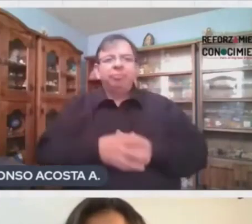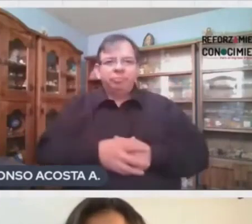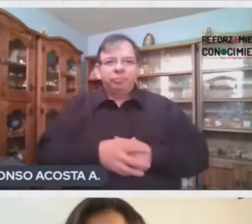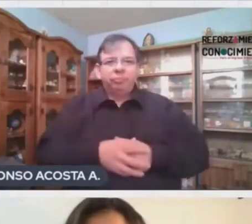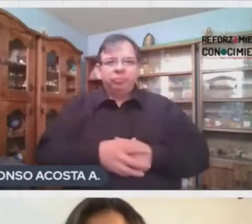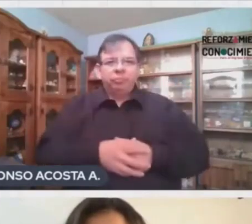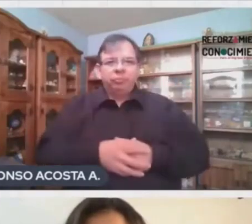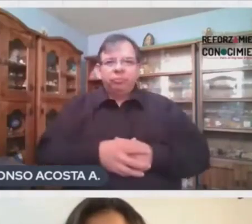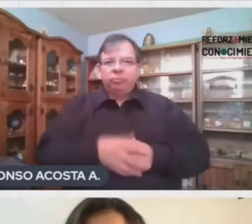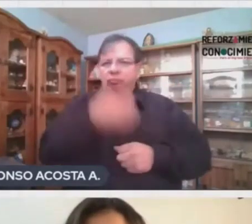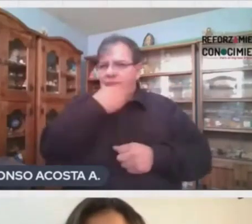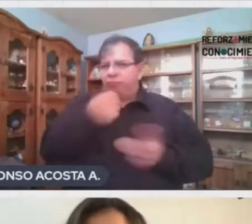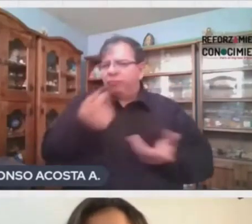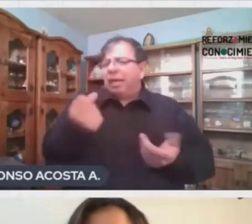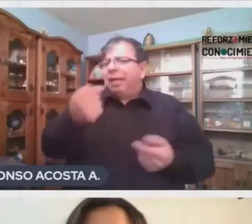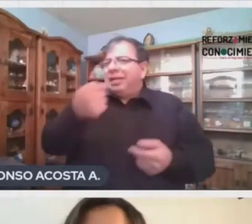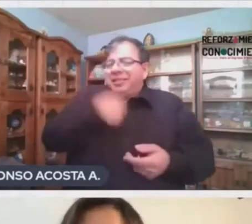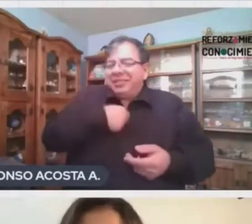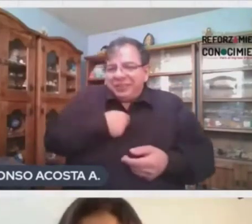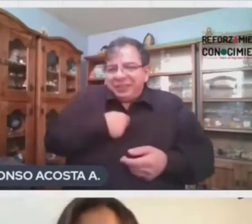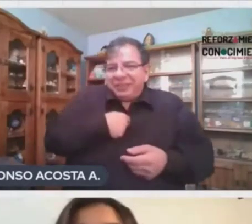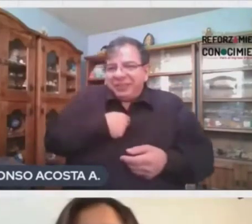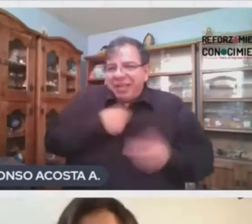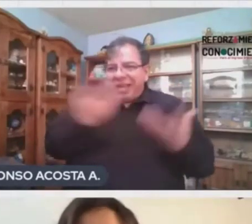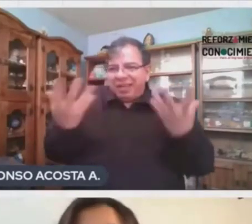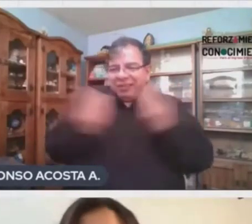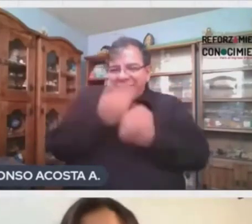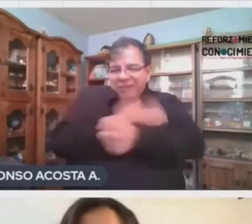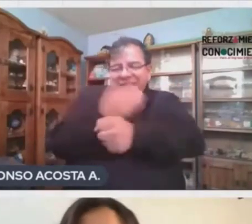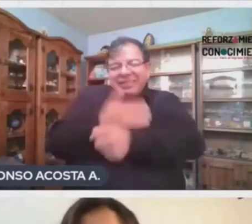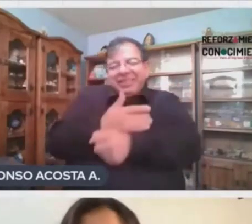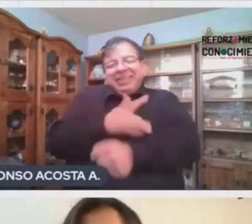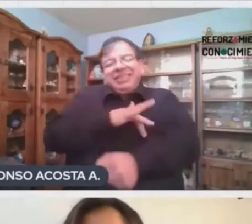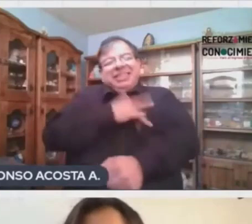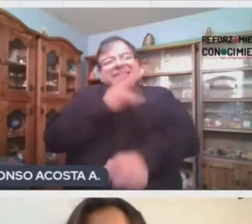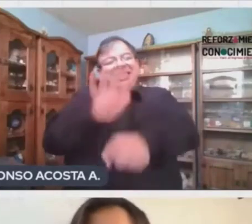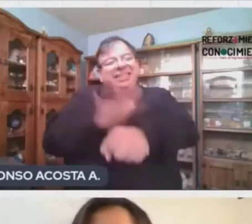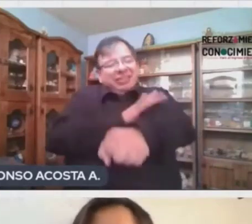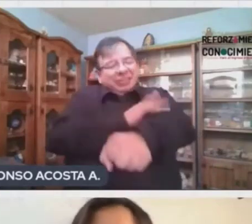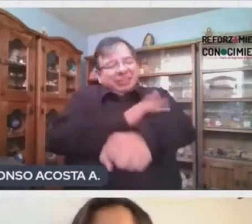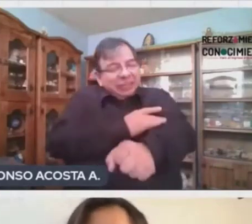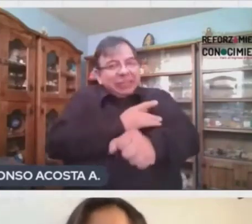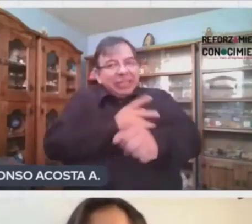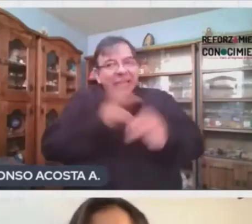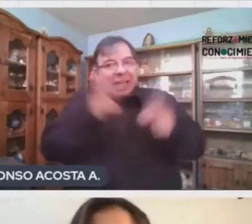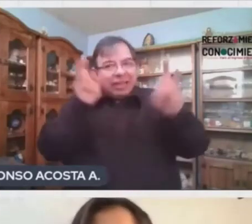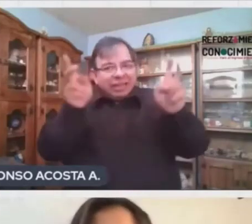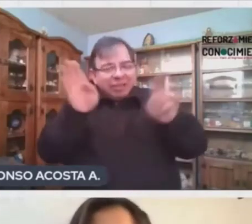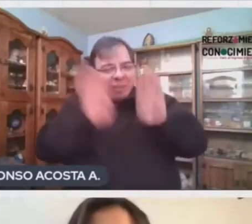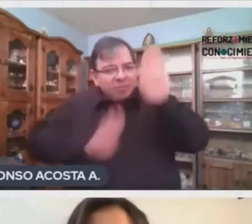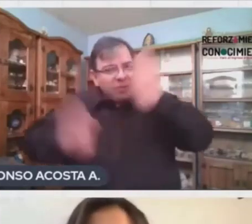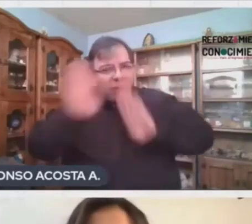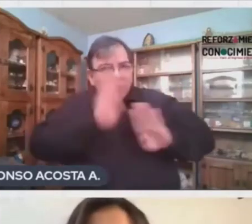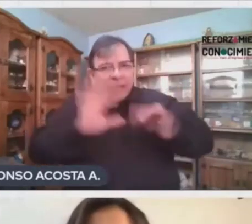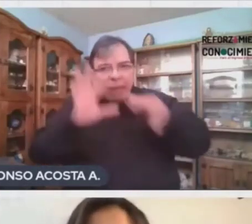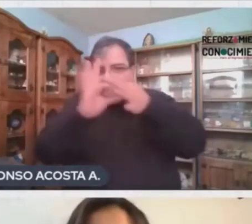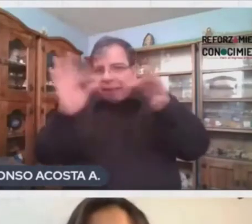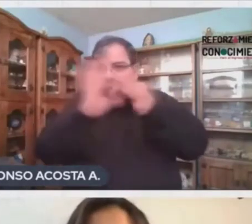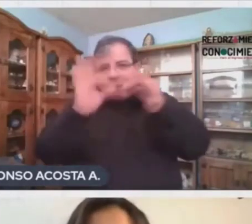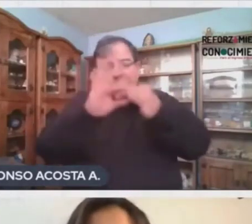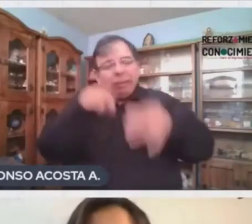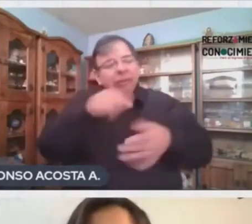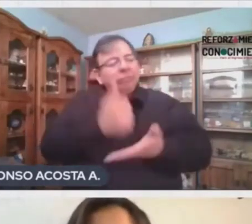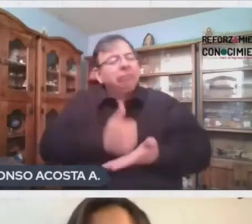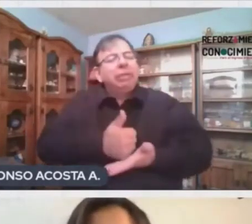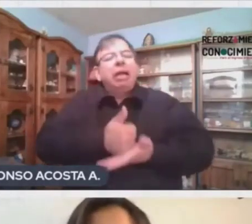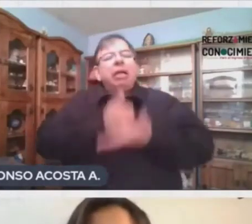Yo estoy muy emocionado, maestra, de que nos acompañen hoy. Es un gusto poder platicar de biología con ustedes y yo sé que me ayudará a